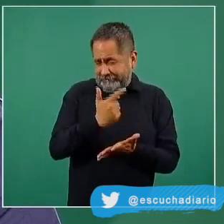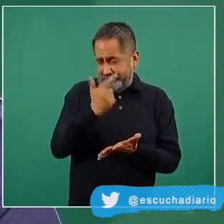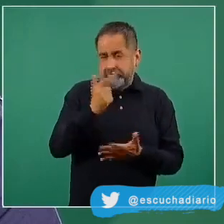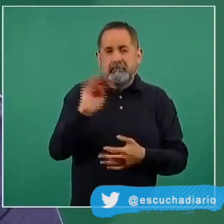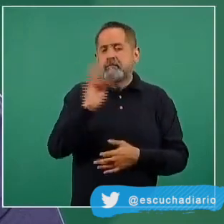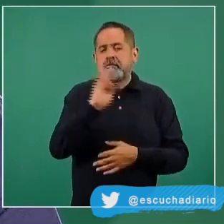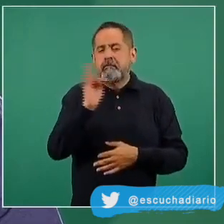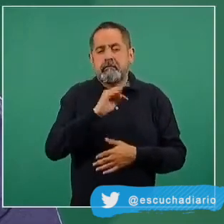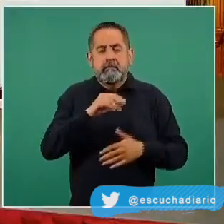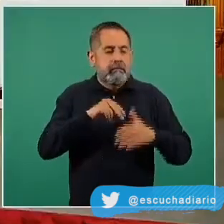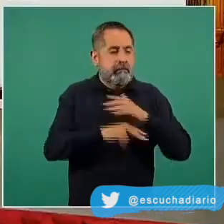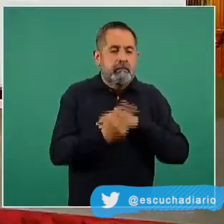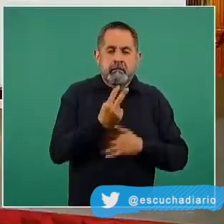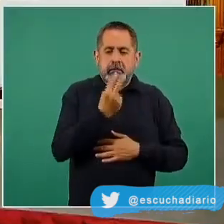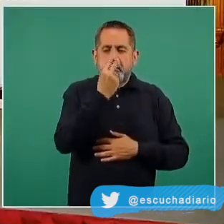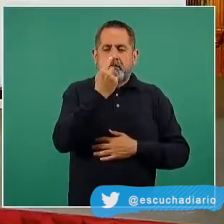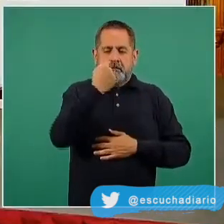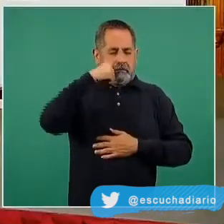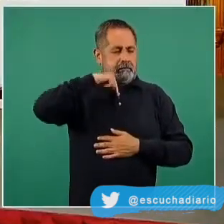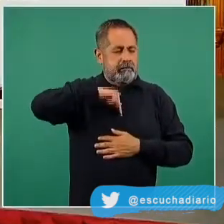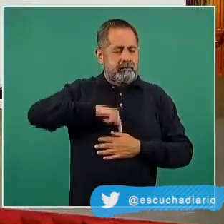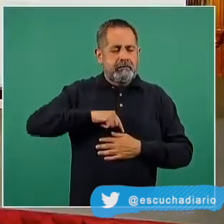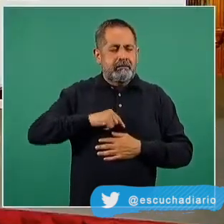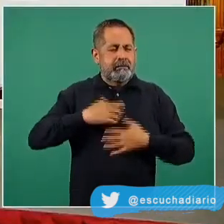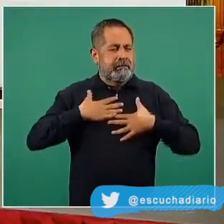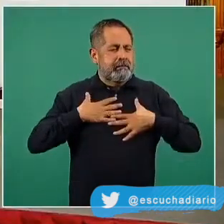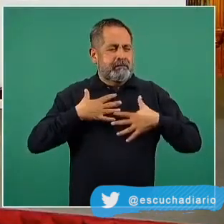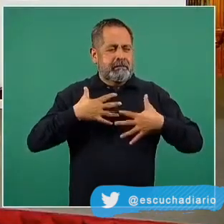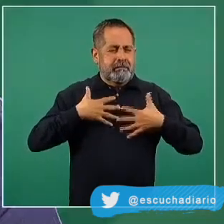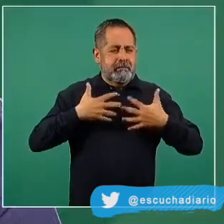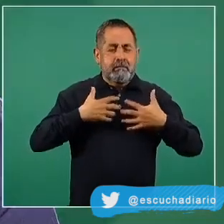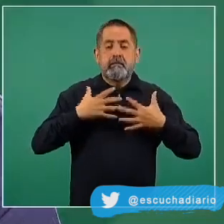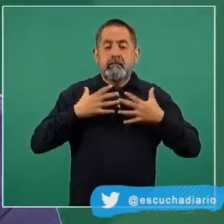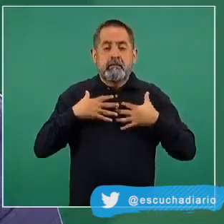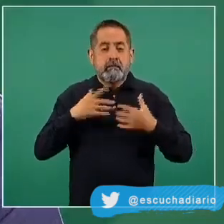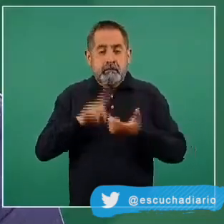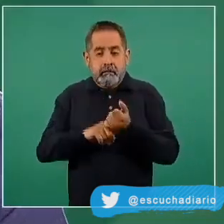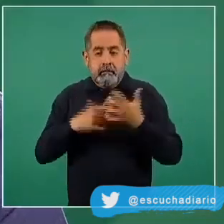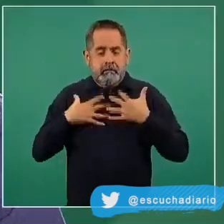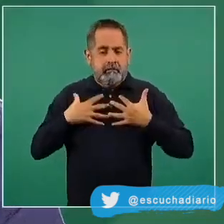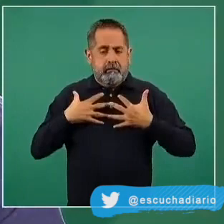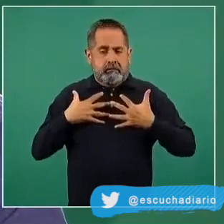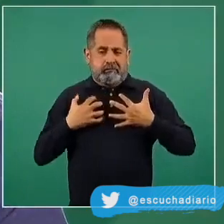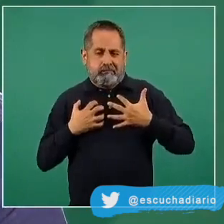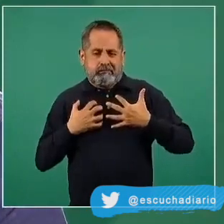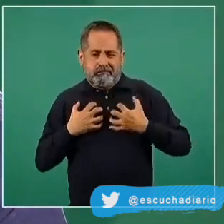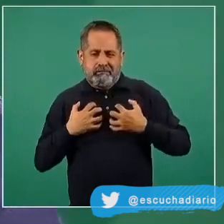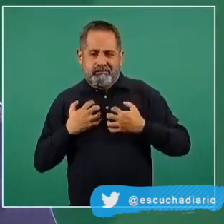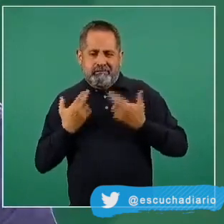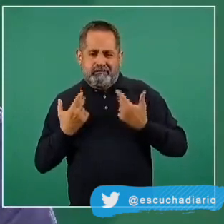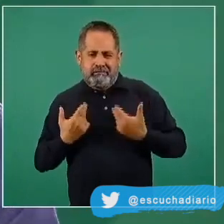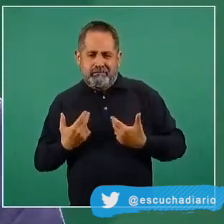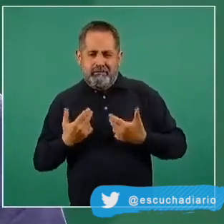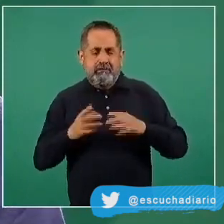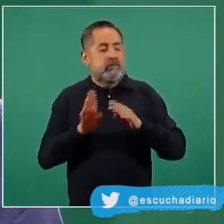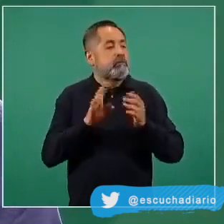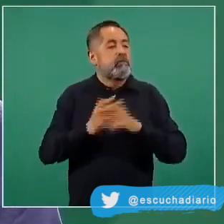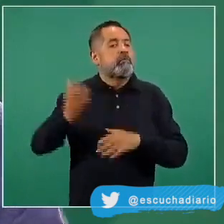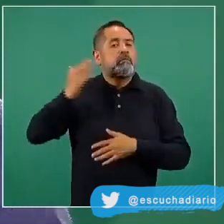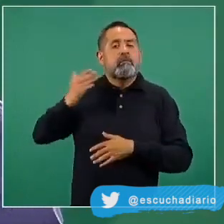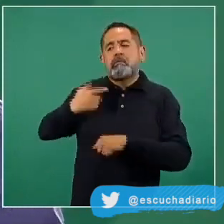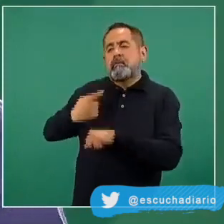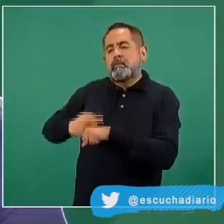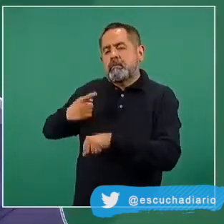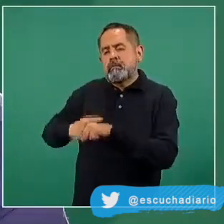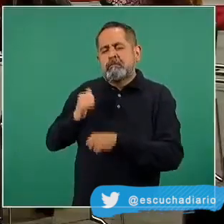estuvieron, por ejemplo, con intubación mecánica, que el daño pulmonar fue muy extenso o que tenían ya de origen daño pulmonar